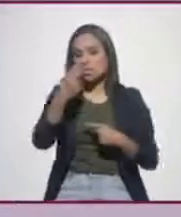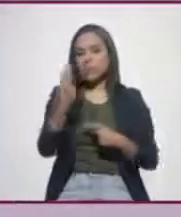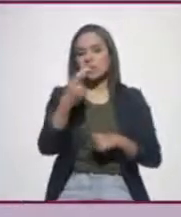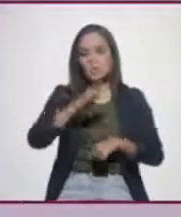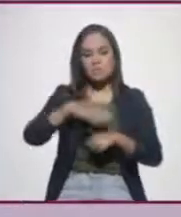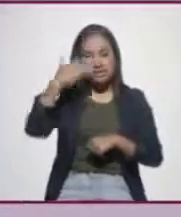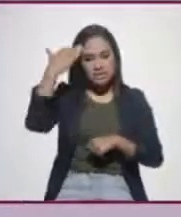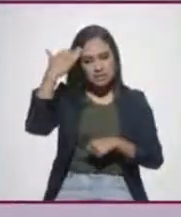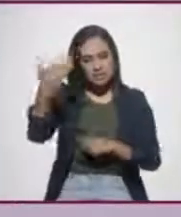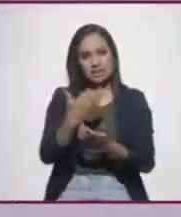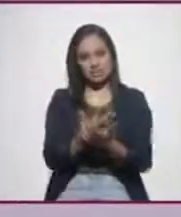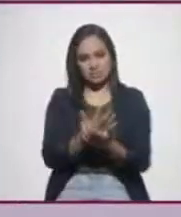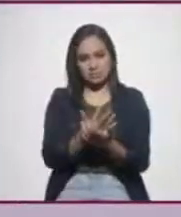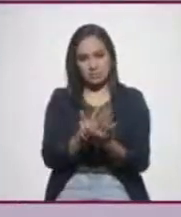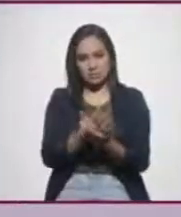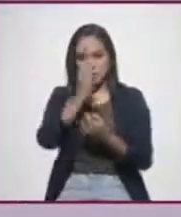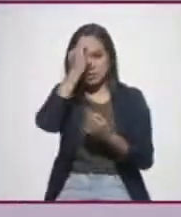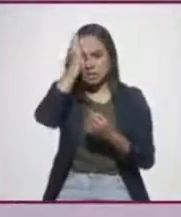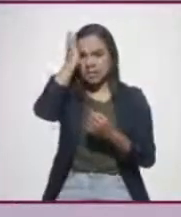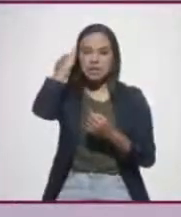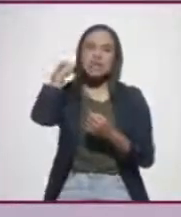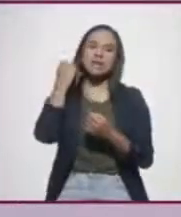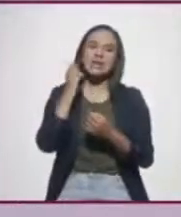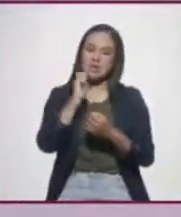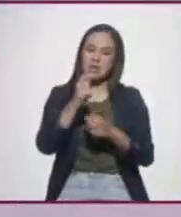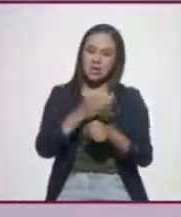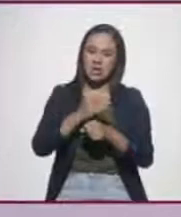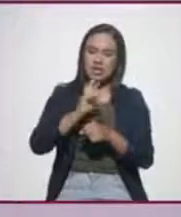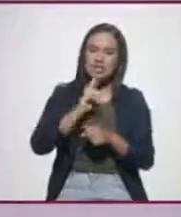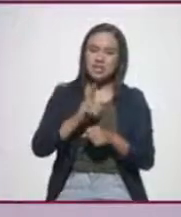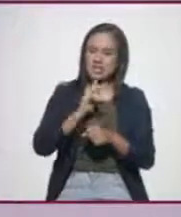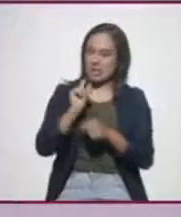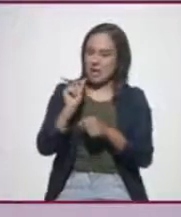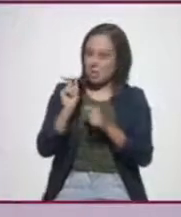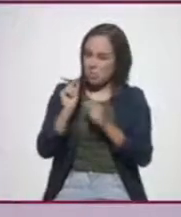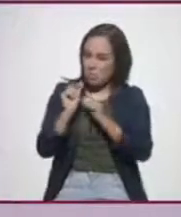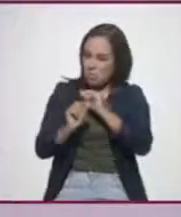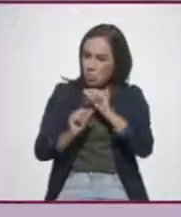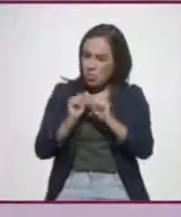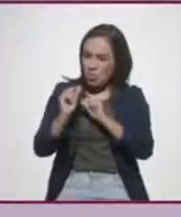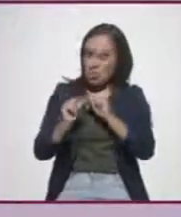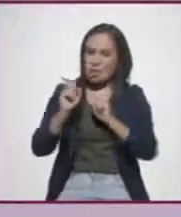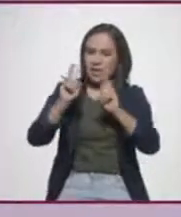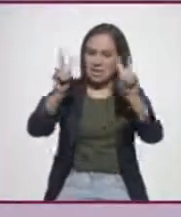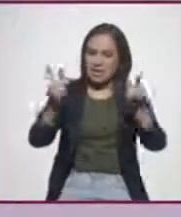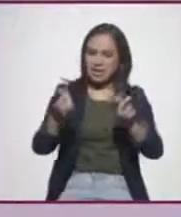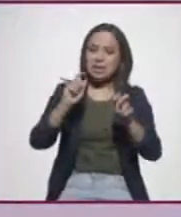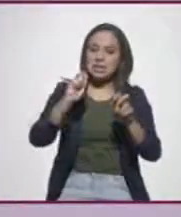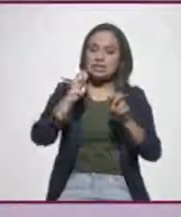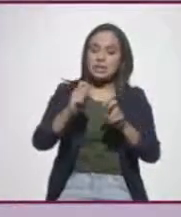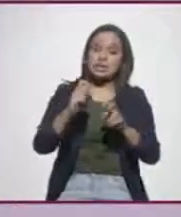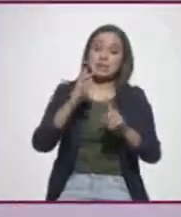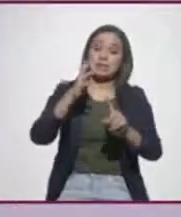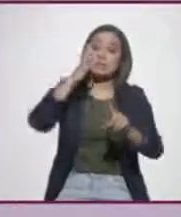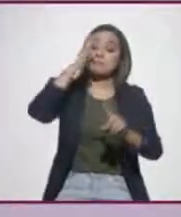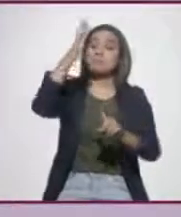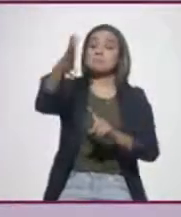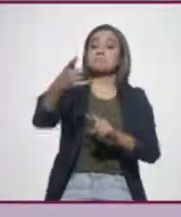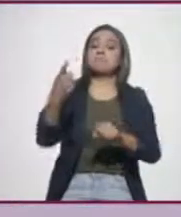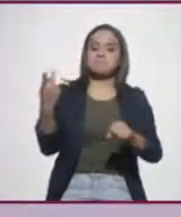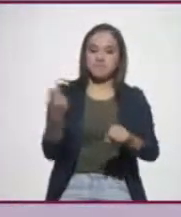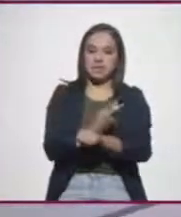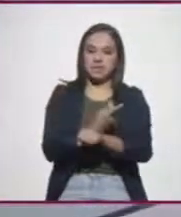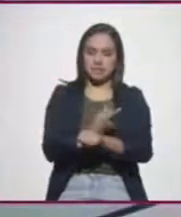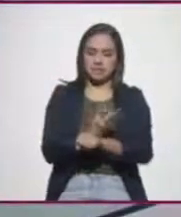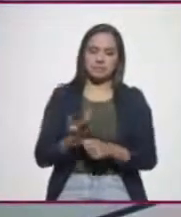tiempo, es decir, las pequeñas mejoras que hubo al inicio de la administración, como en muchos otros temas, tiene que ver más con expectativa que con números